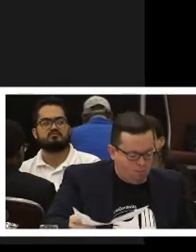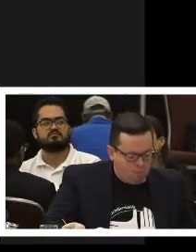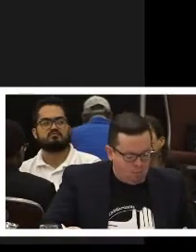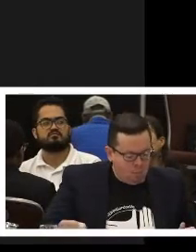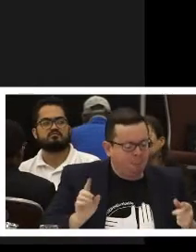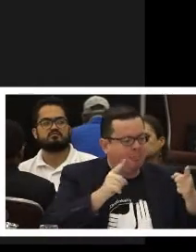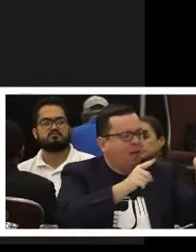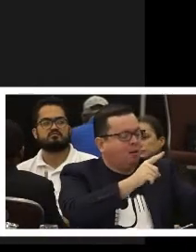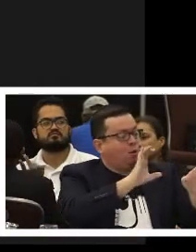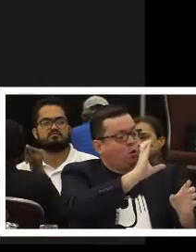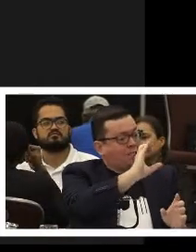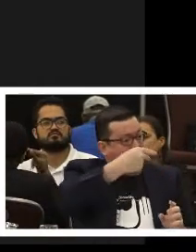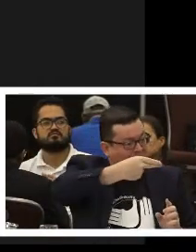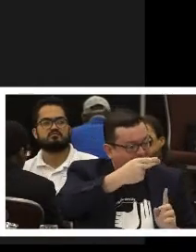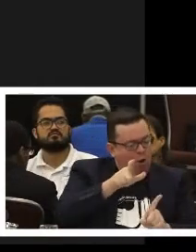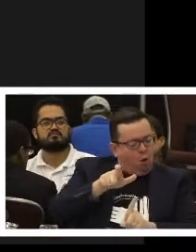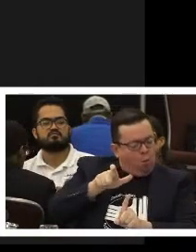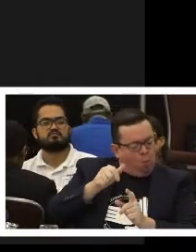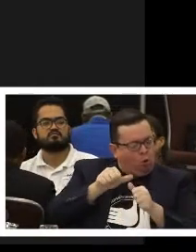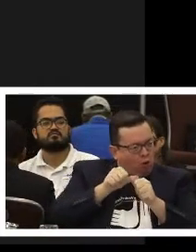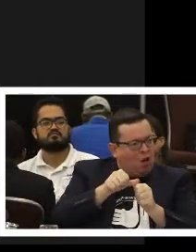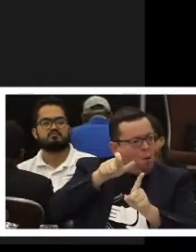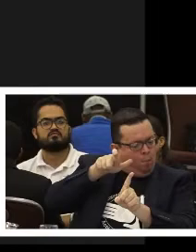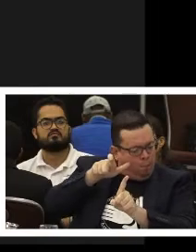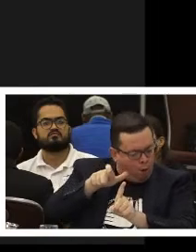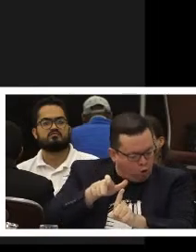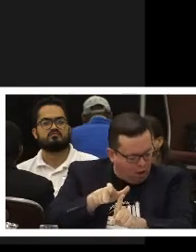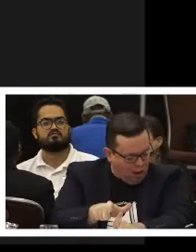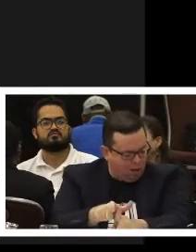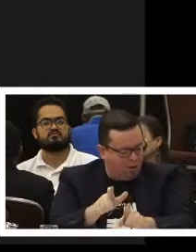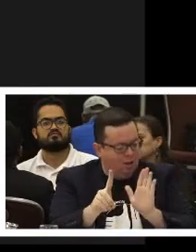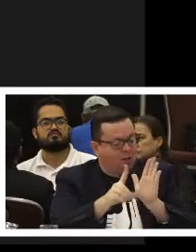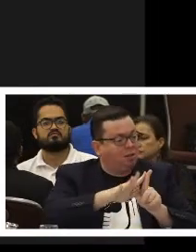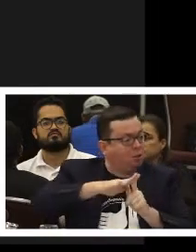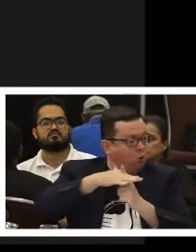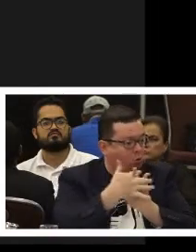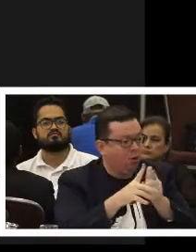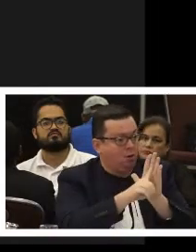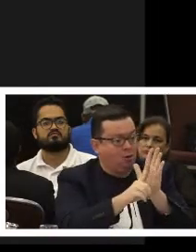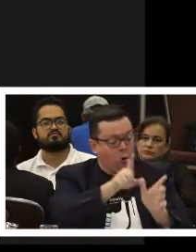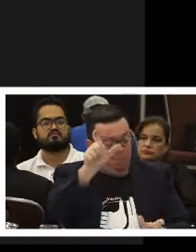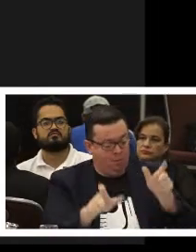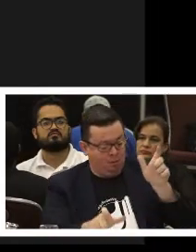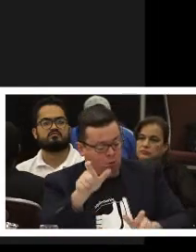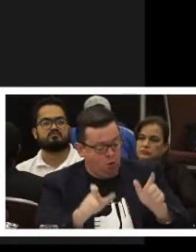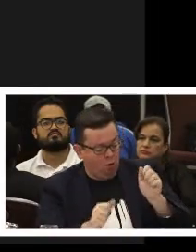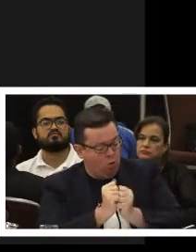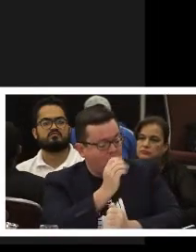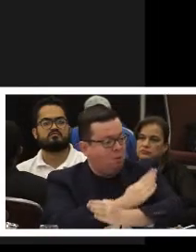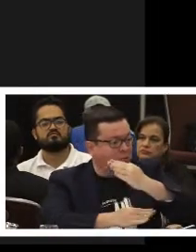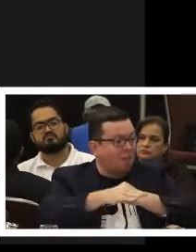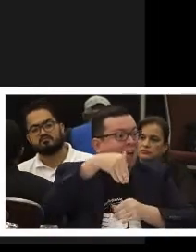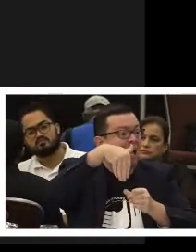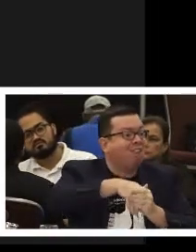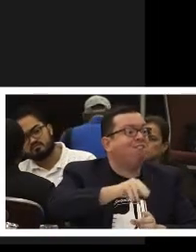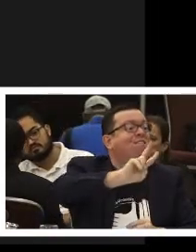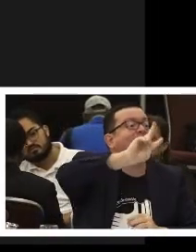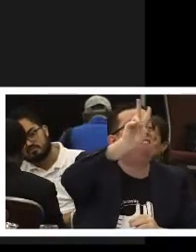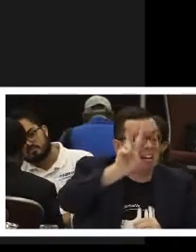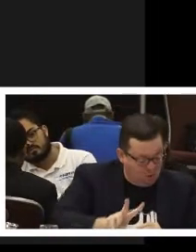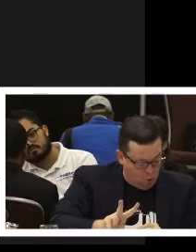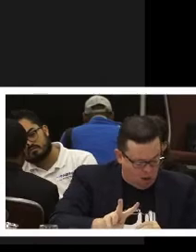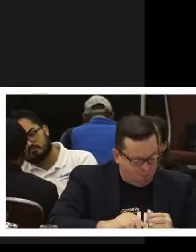de la Comisión Interamericana de los Derechos Humanos que se establezca un continuo monitoreo de las violaciones de derechos a las personas con